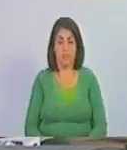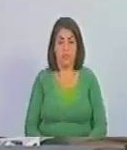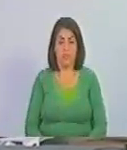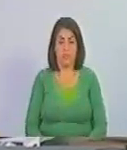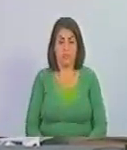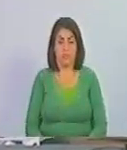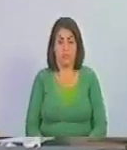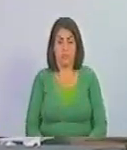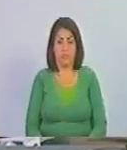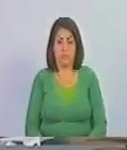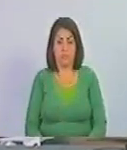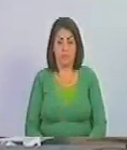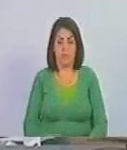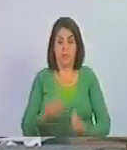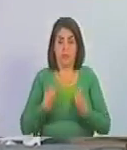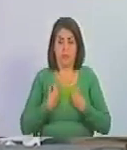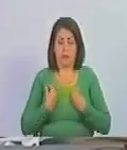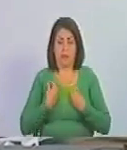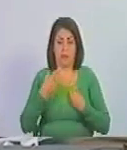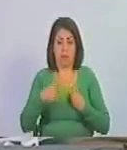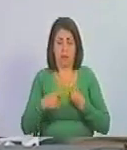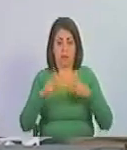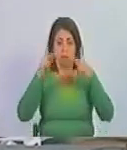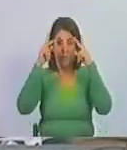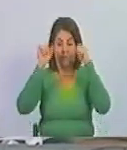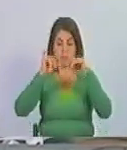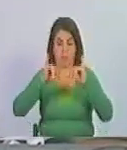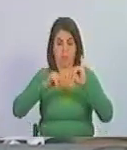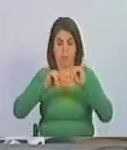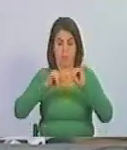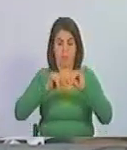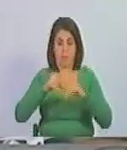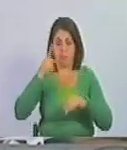que vive de su carrera de ingeniero